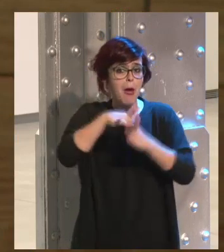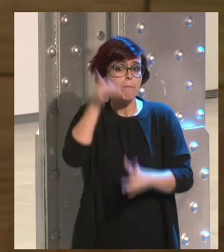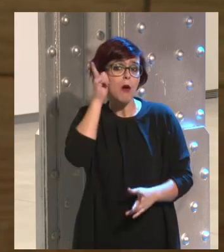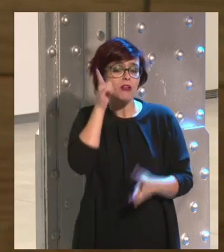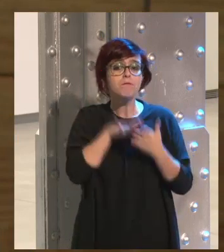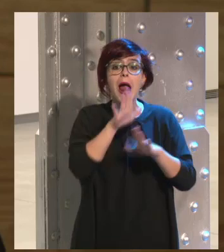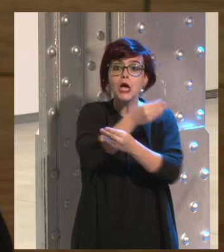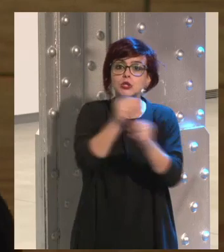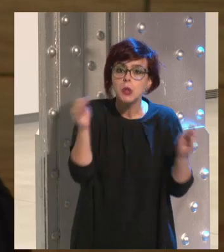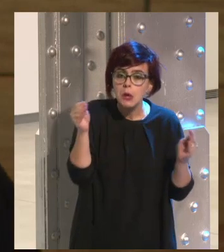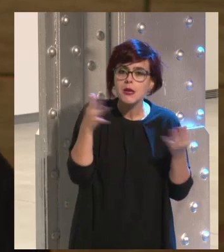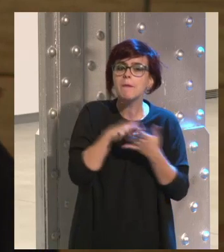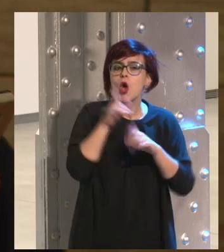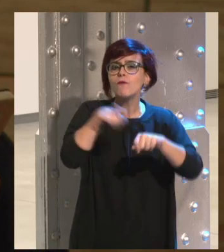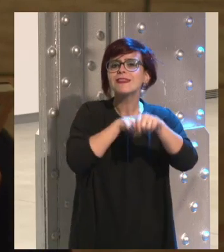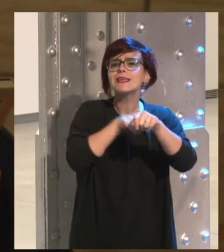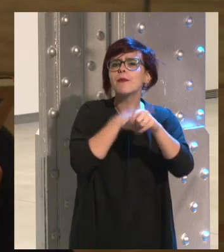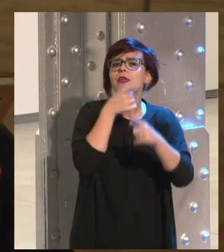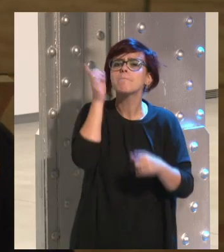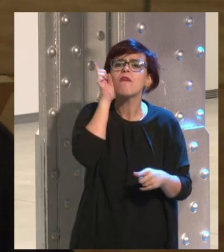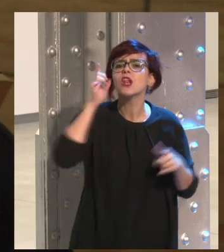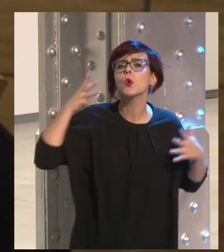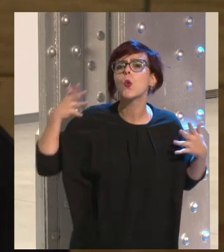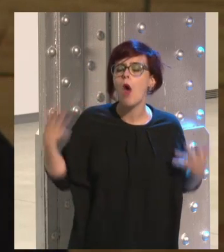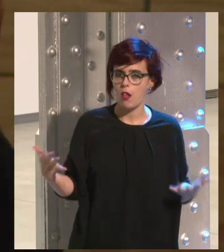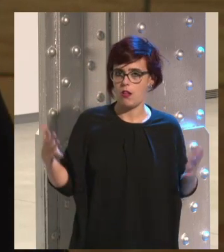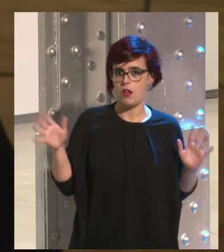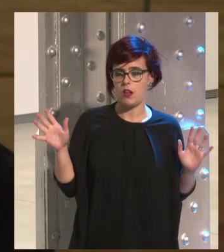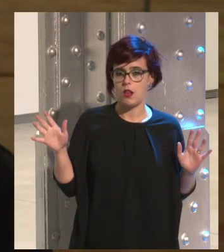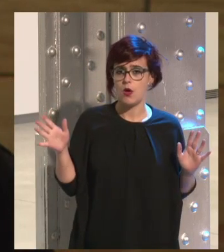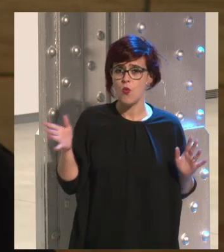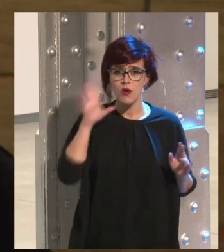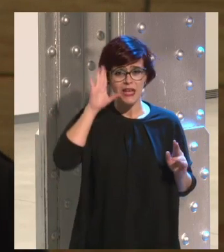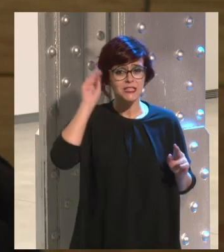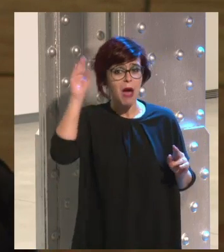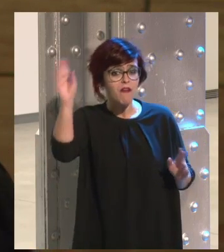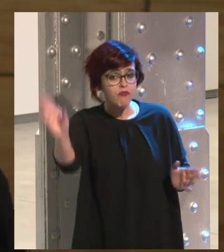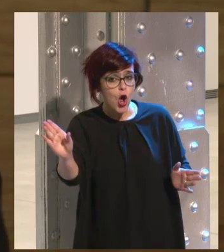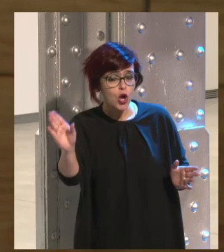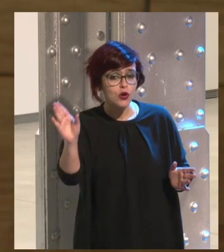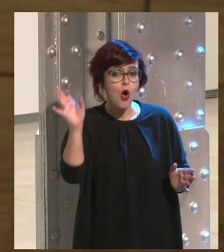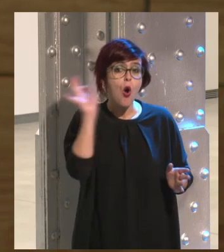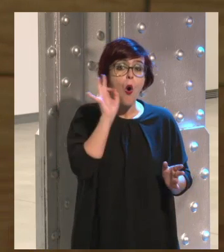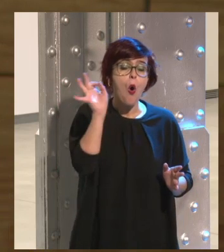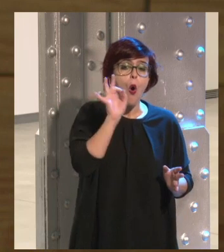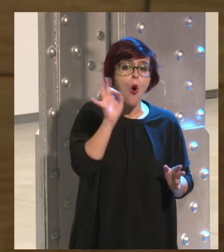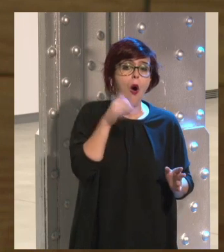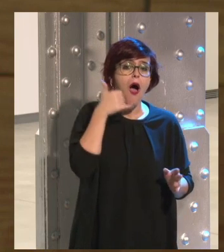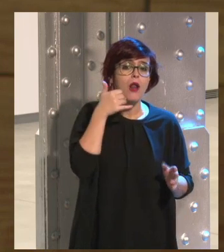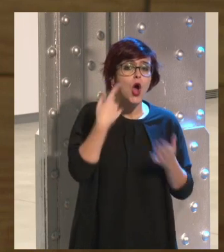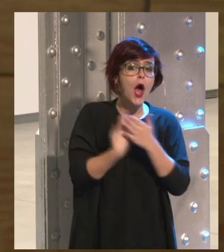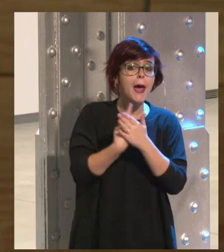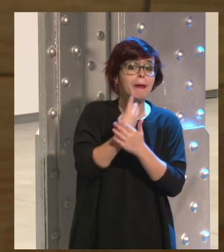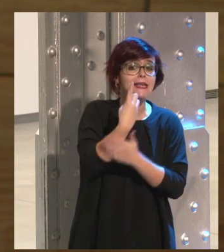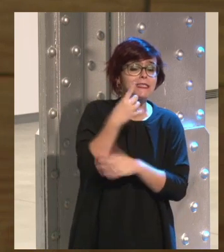móvil a los chavales. ¿Qué móvil? ¿Qué tipo de móvil? ¿Un smartphone? Bueno, ya se están poniendo en práctica. O algo que tenga un